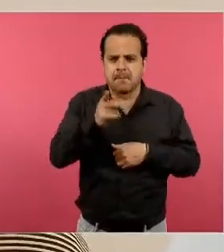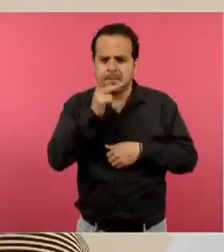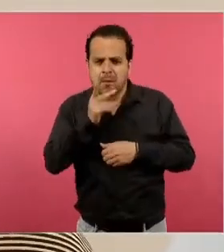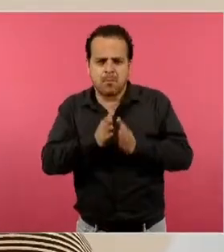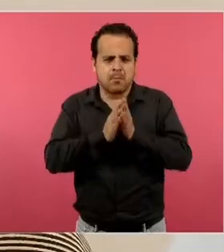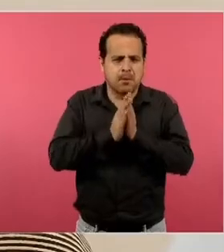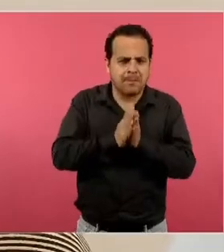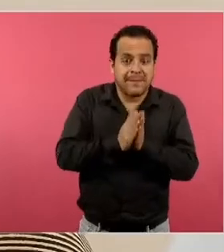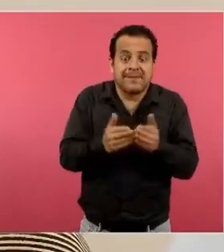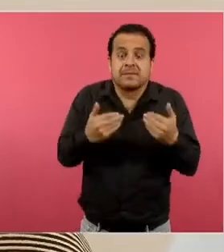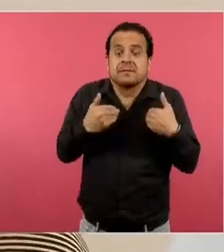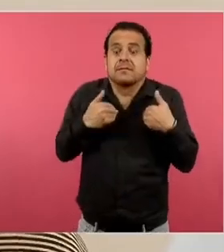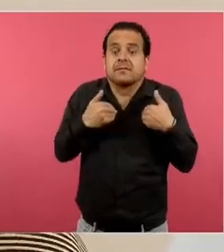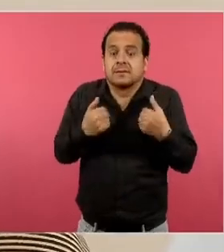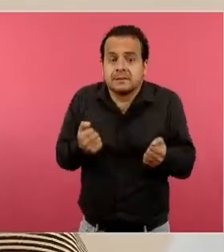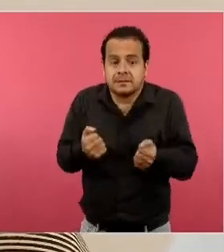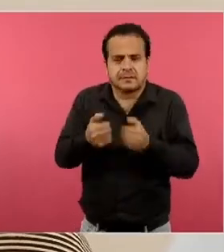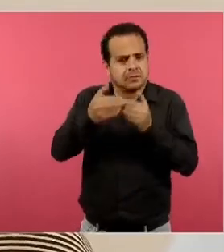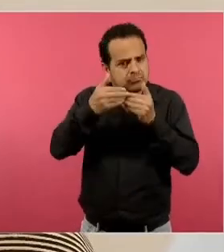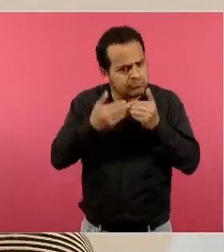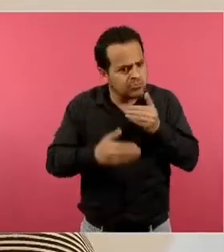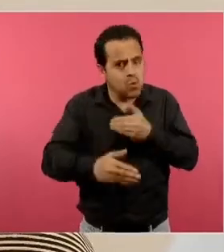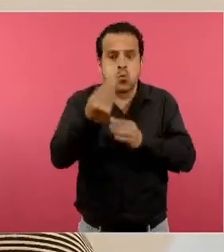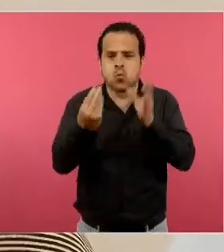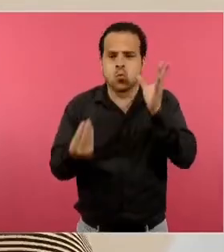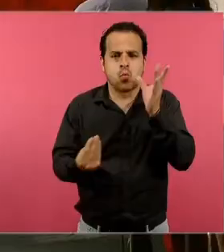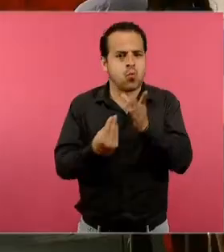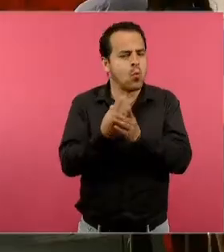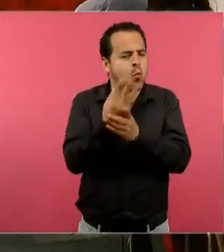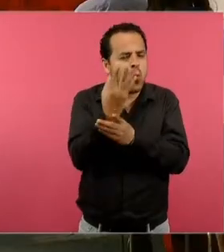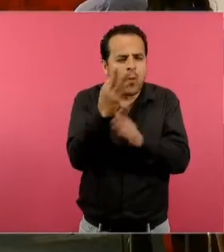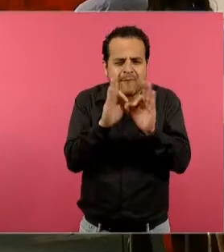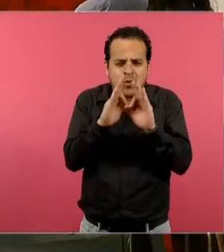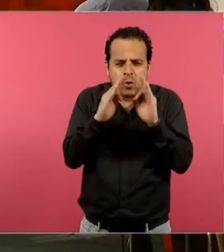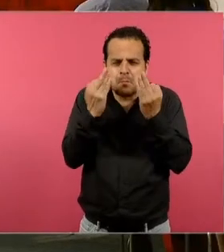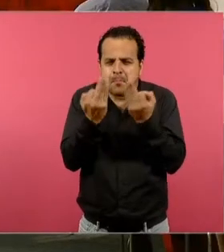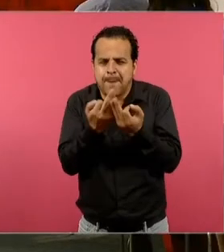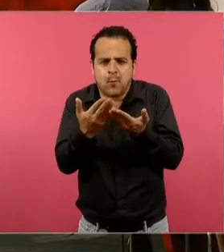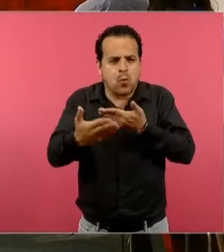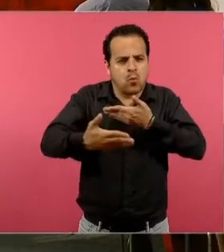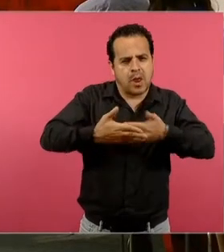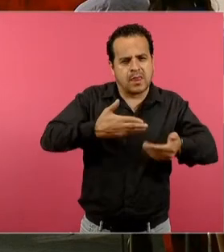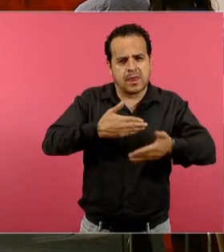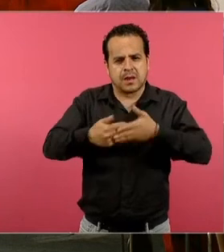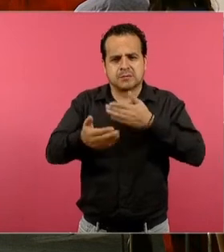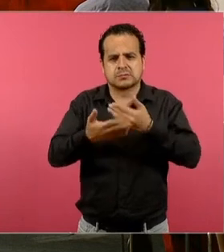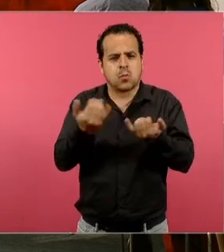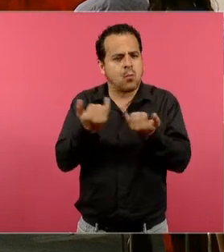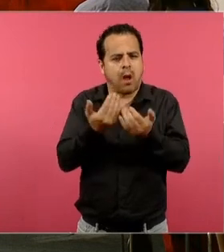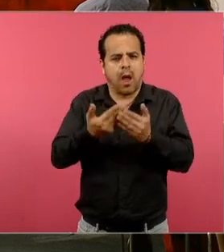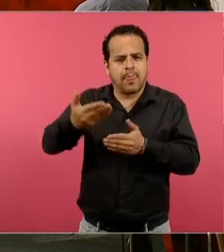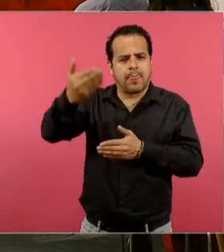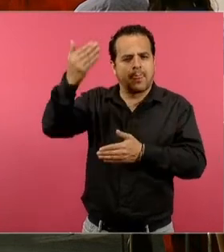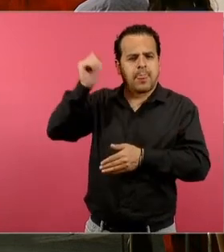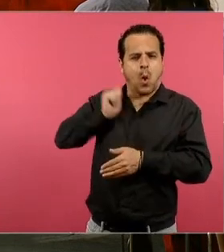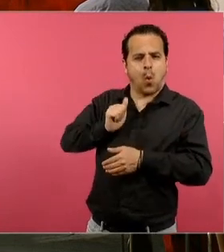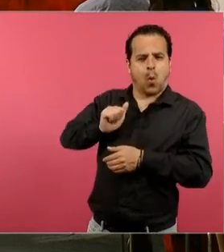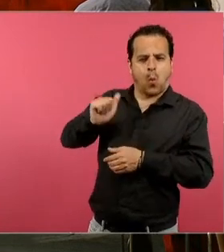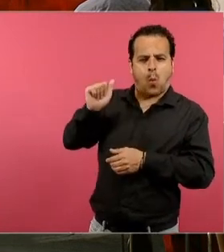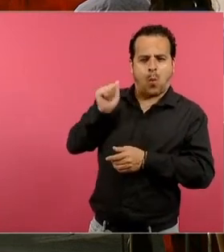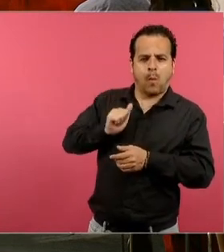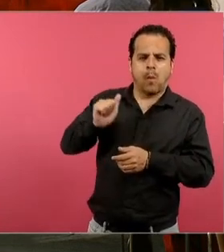en torno a lo que eso ha ido avanzando en estos años y lo que sabemos y cómo eso nos permite entonces